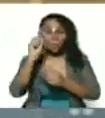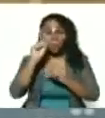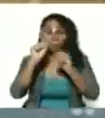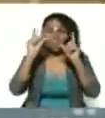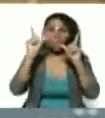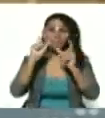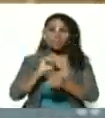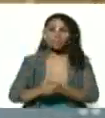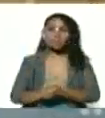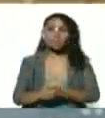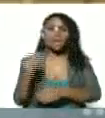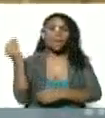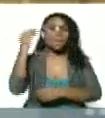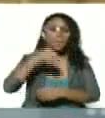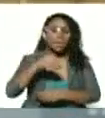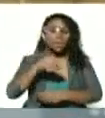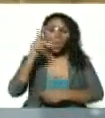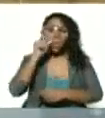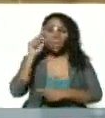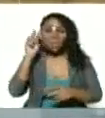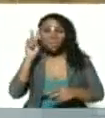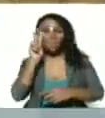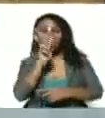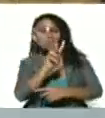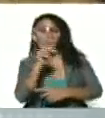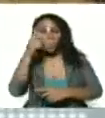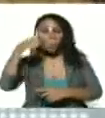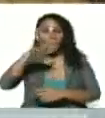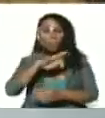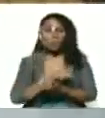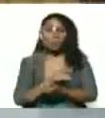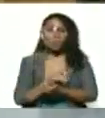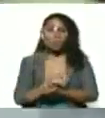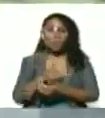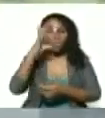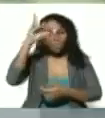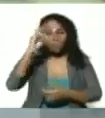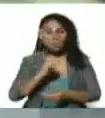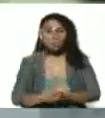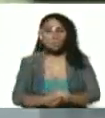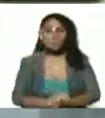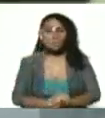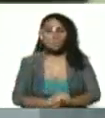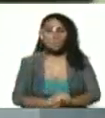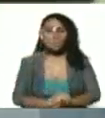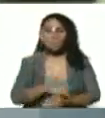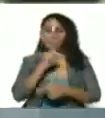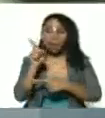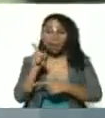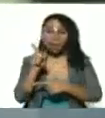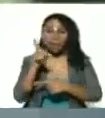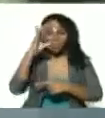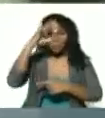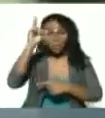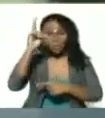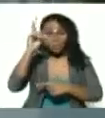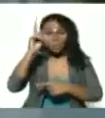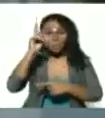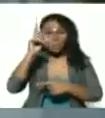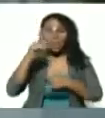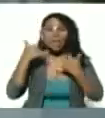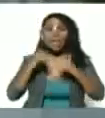Además era un hombre que tenía la visión del pueblo, Delsi. Delsi es la hija chiquita de Jorge,